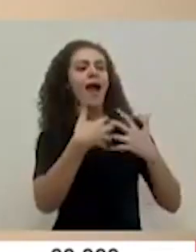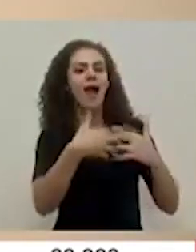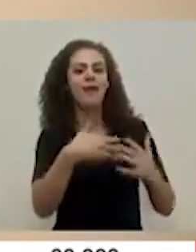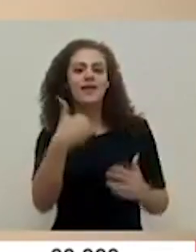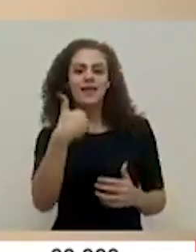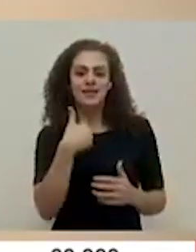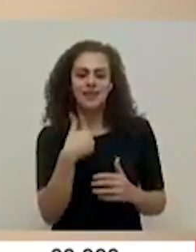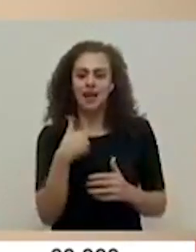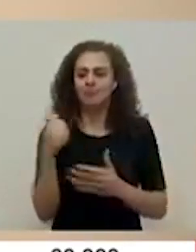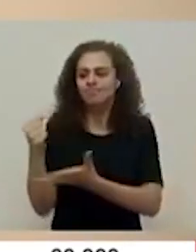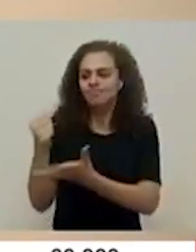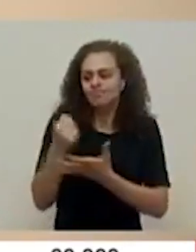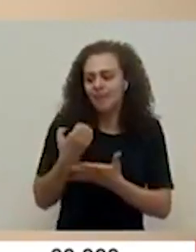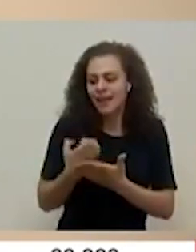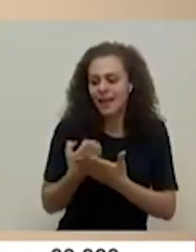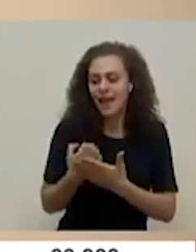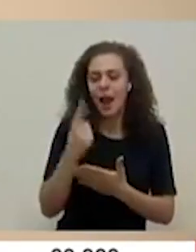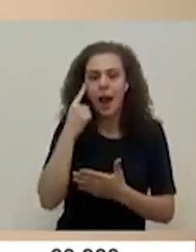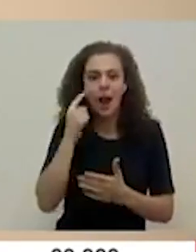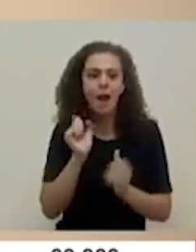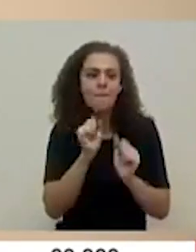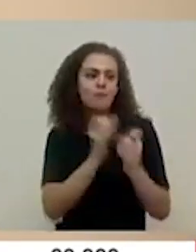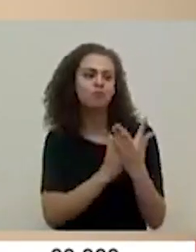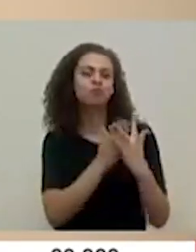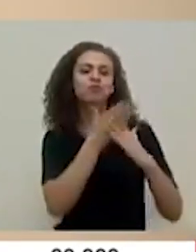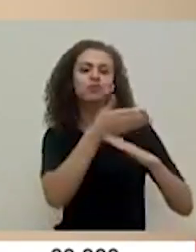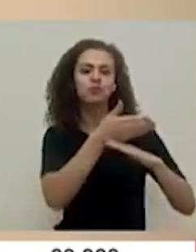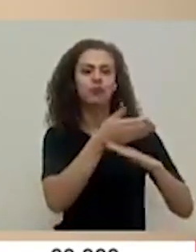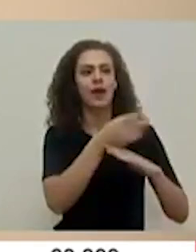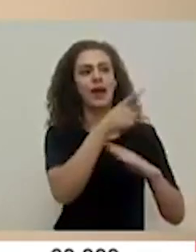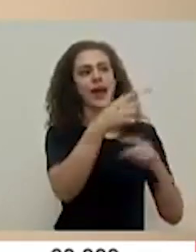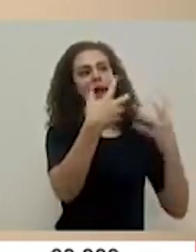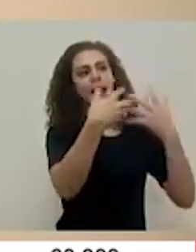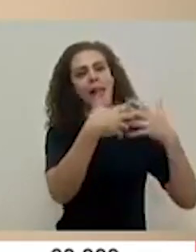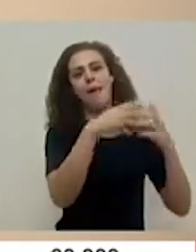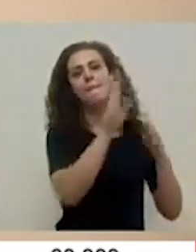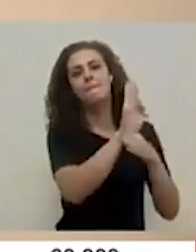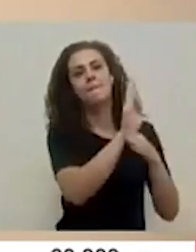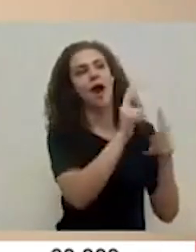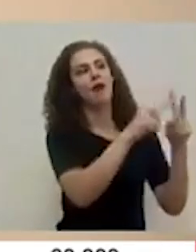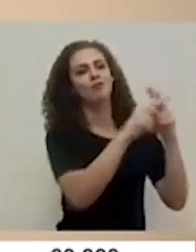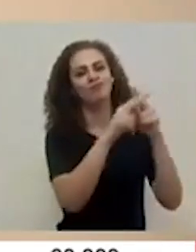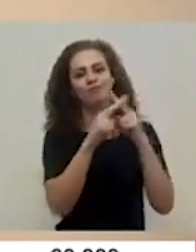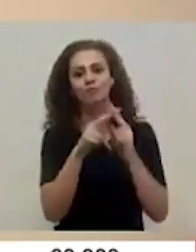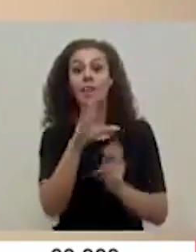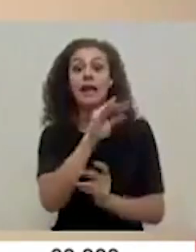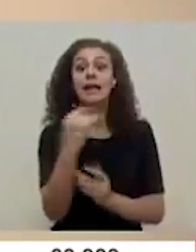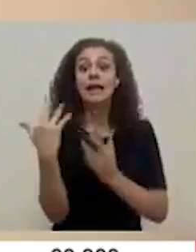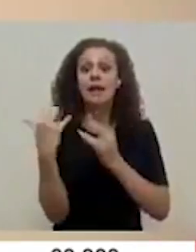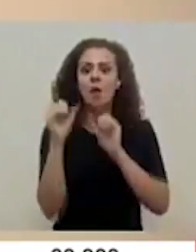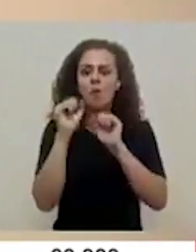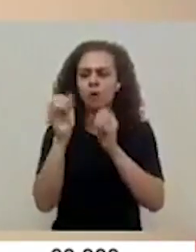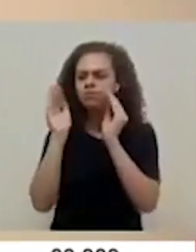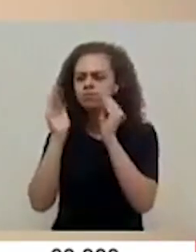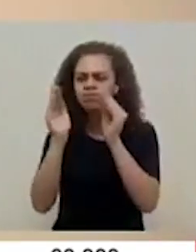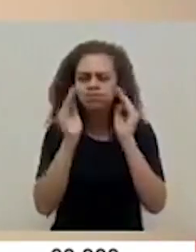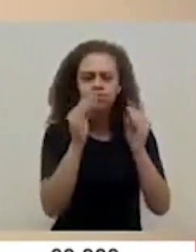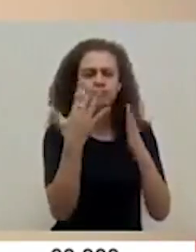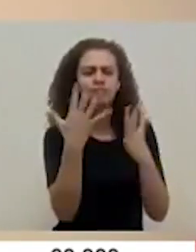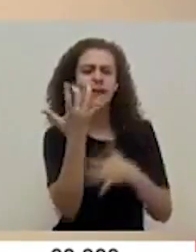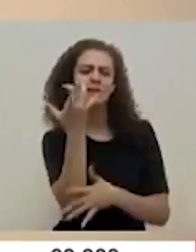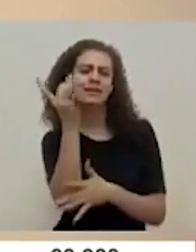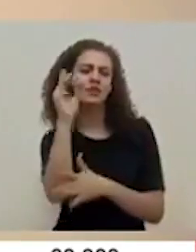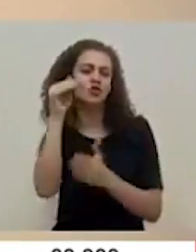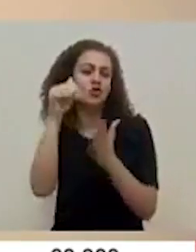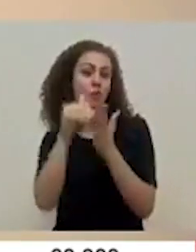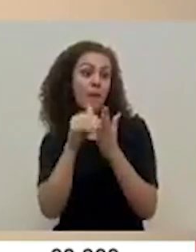con un resguardo económico para acceder a crédito en las entidades bancarias. Esperamos atender alrededor de 18 mil